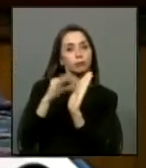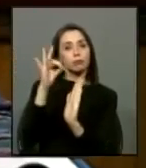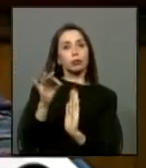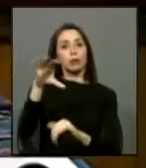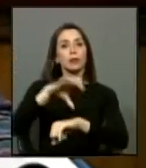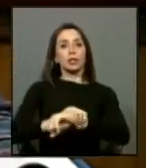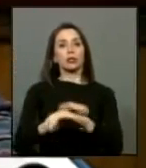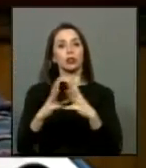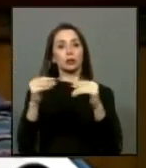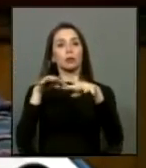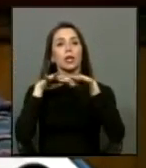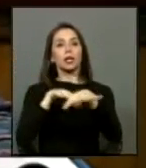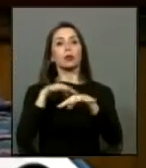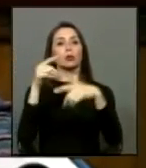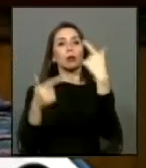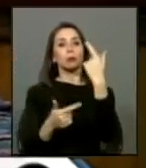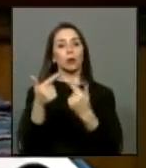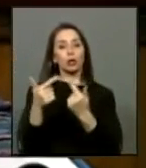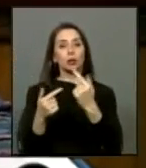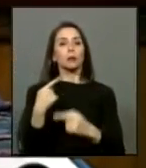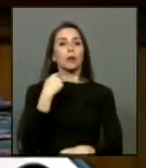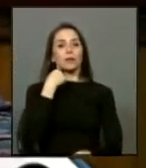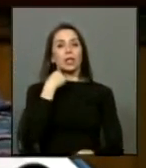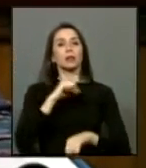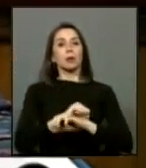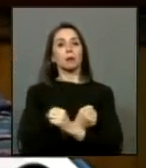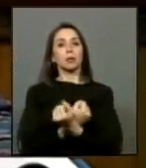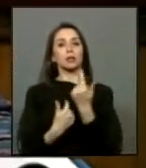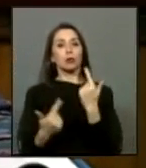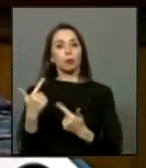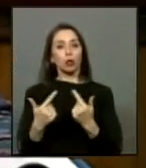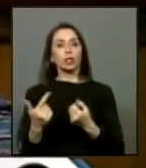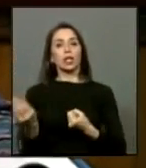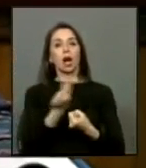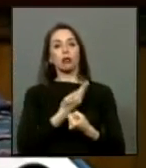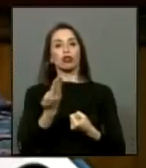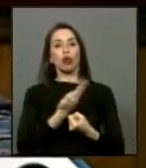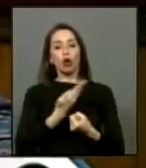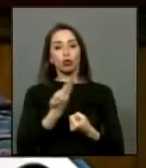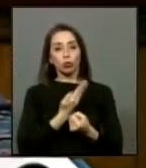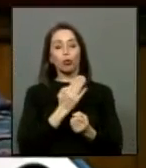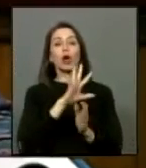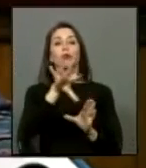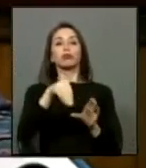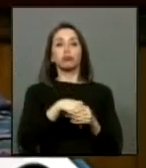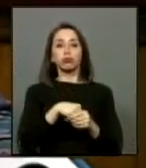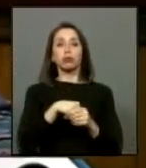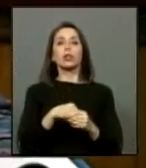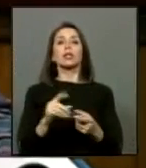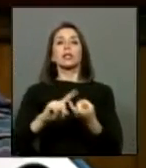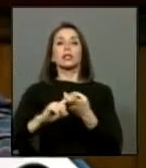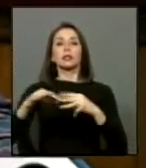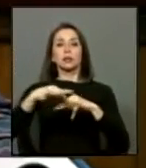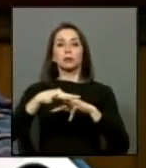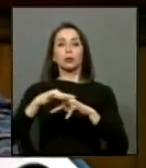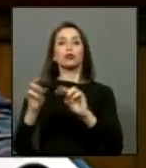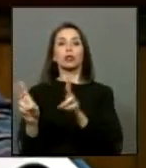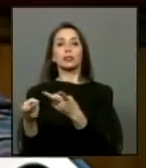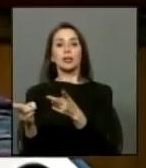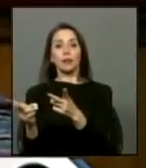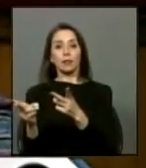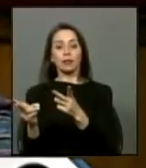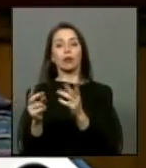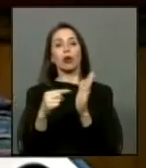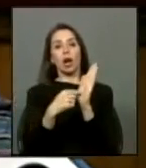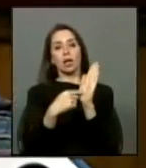desaparecidos, ejecutados políticos y víctimas de prisión política y tortura, incluyendo a los cónyuges sobrevivientes en la proporción